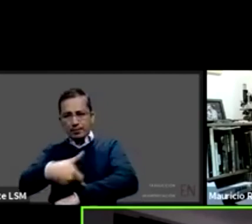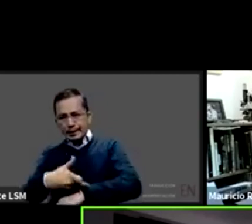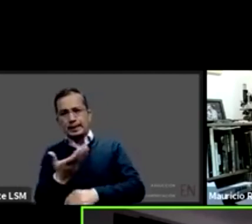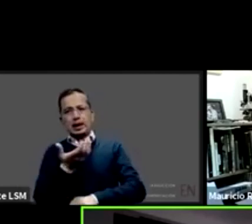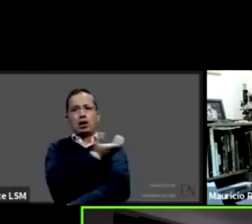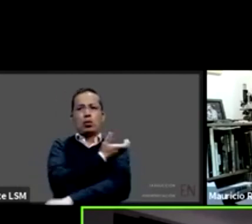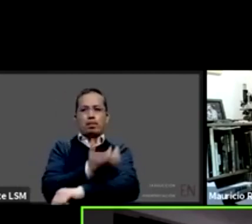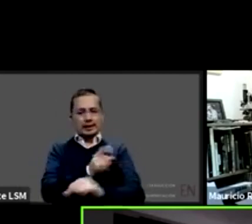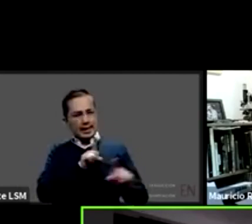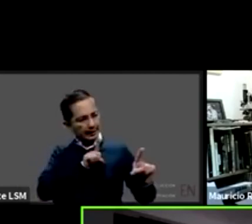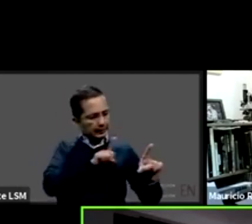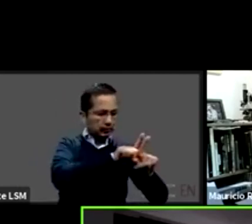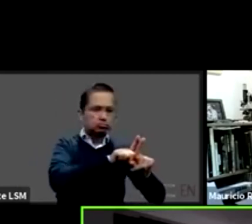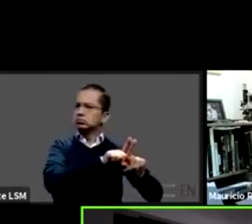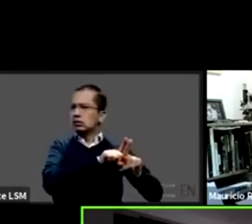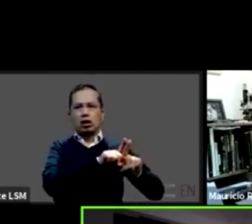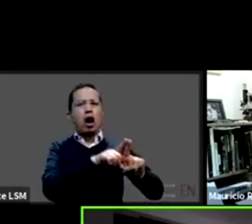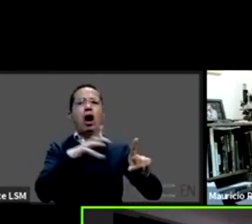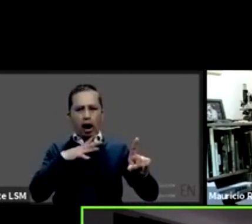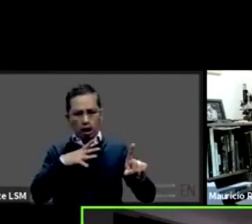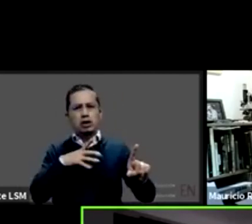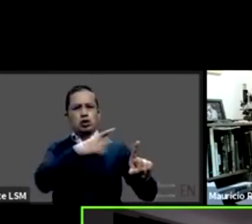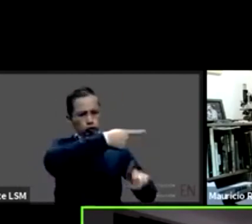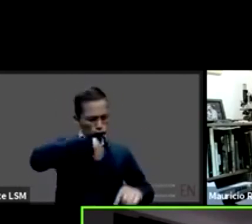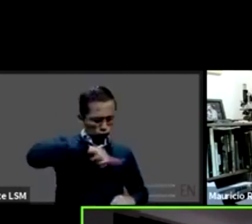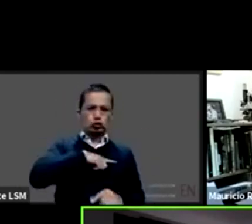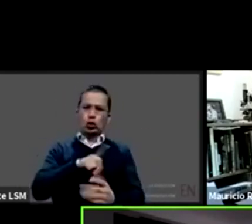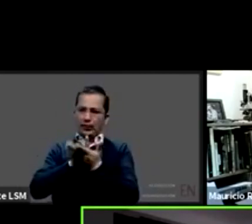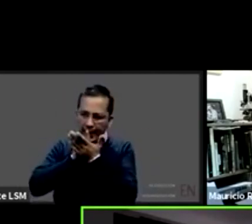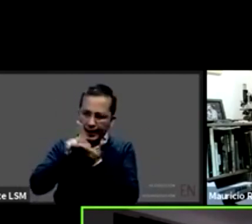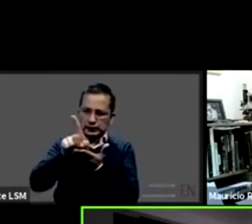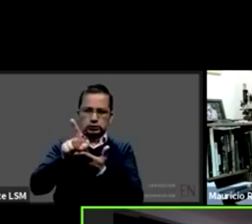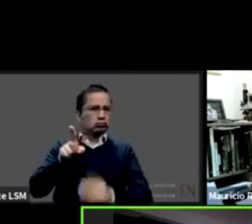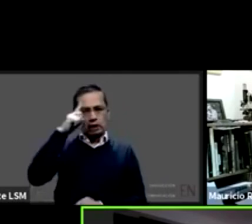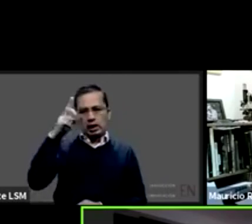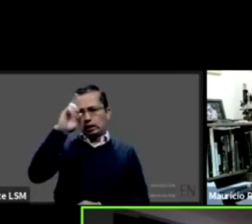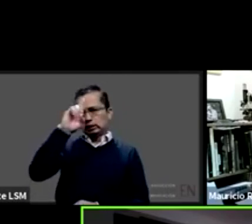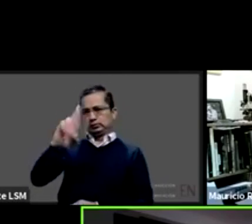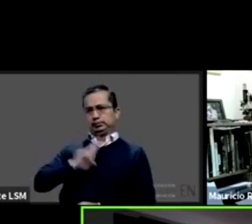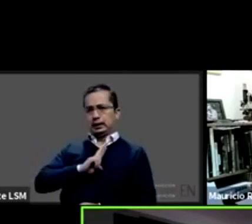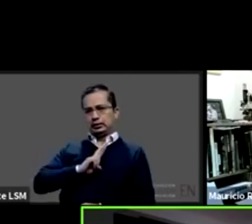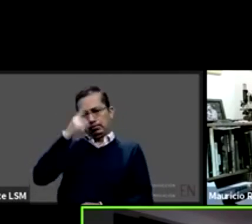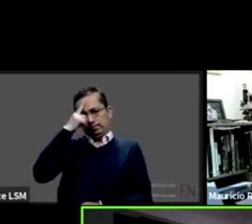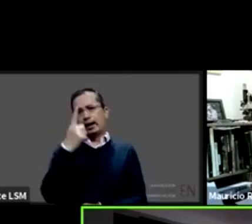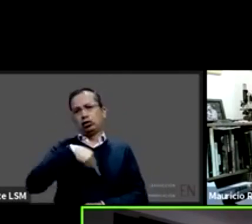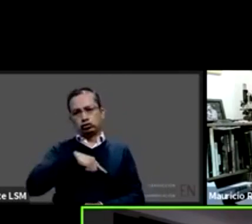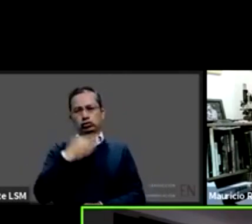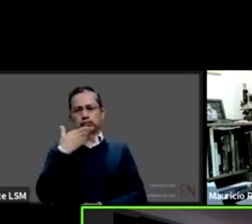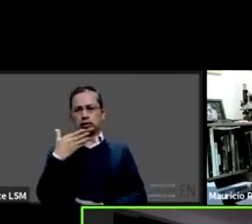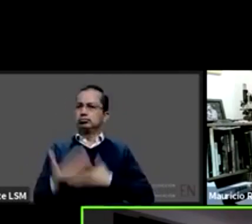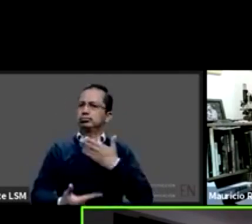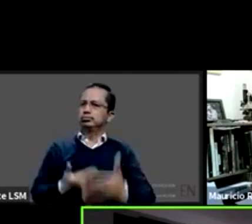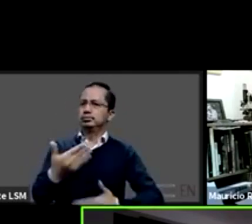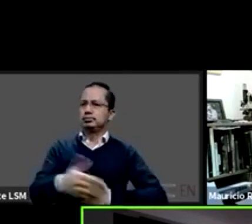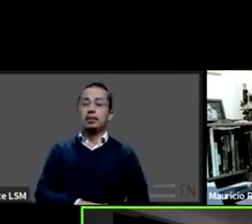que los protege para poder exigir este acompañamiento pero no se trata de estar peleándonos